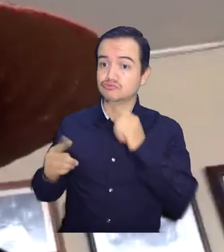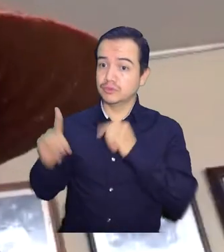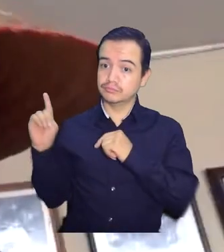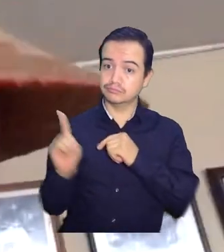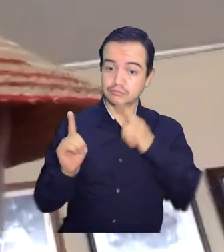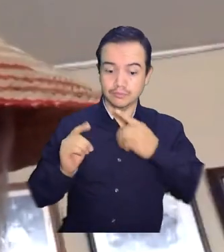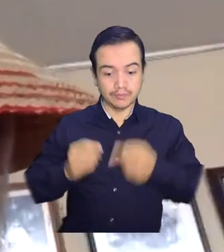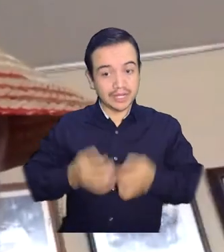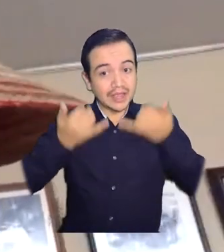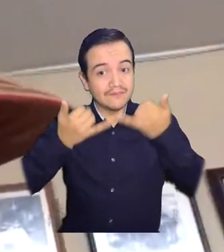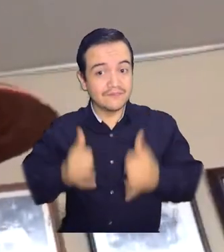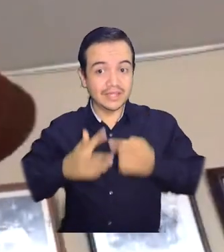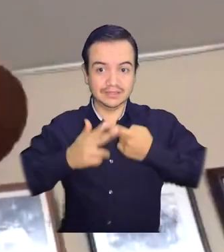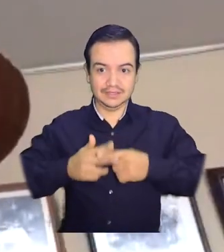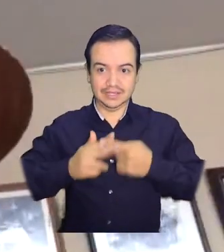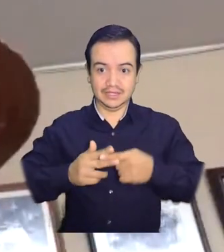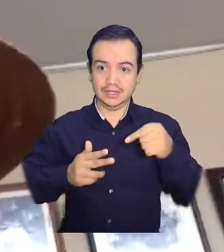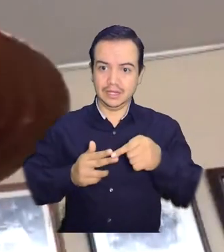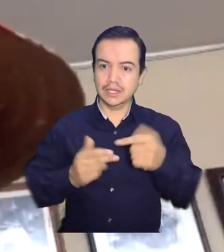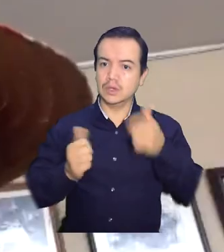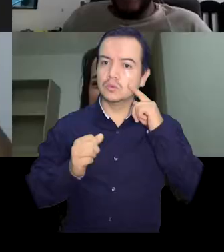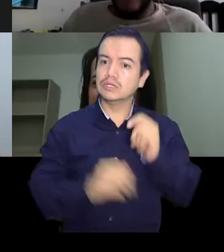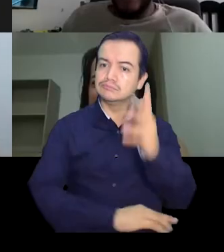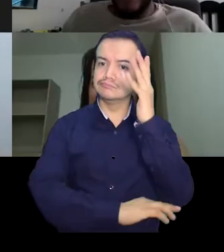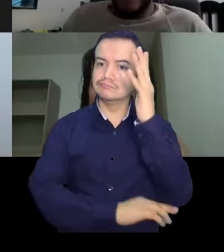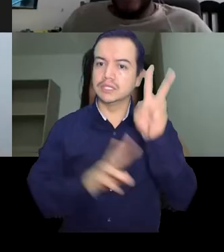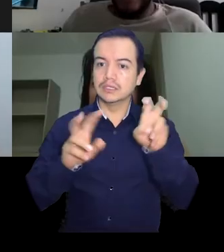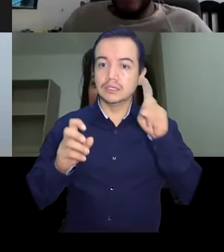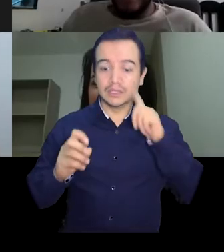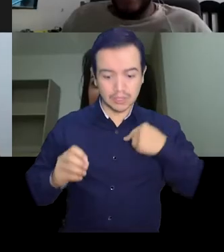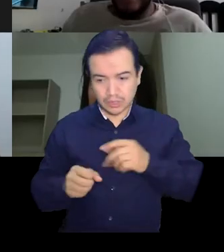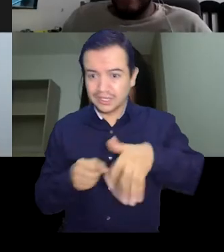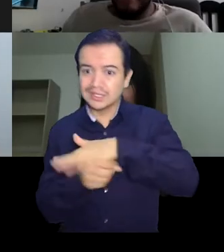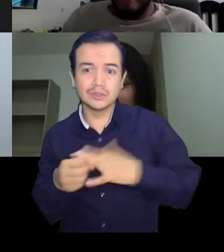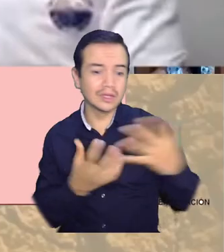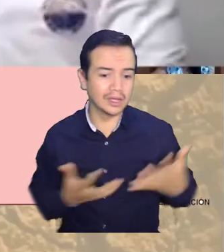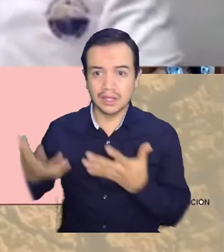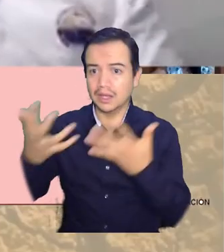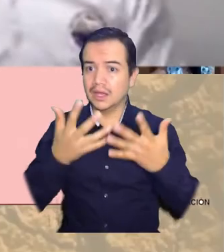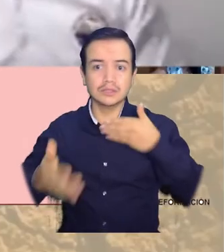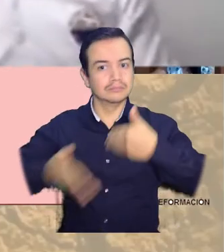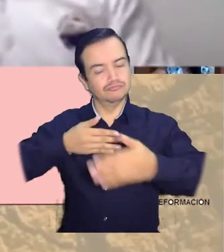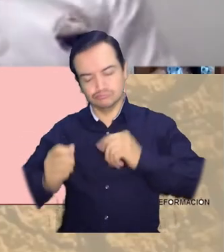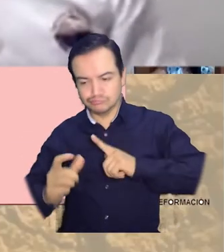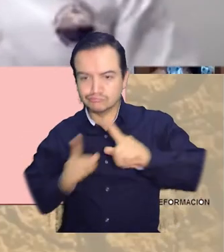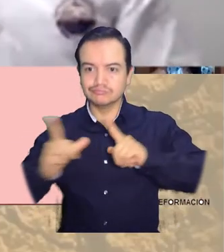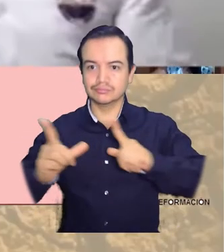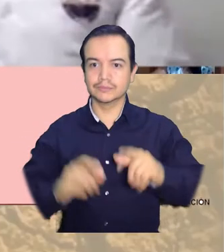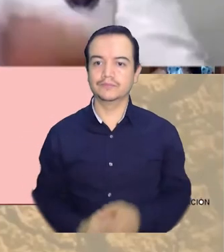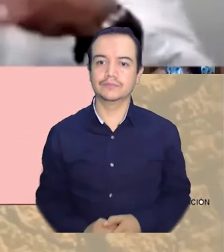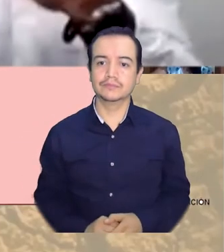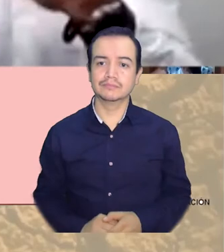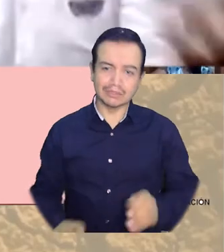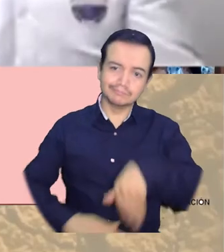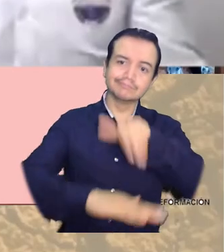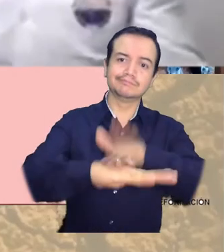proceso brindándoles una charla titulada Liderazgo resiliente para tiempos de incertidumbre. ¿Y qué son las deformaciones permanentes y no